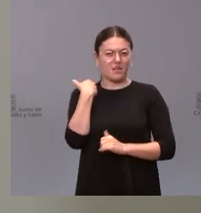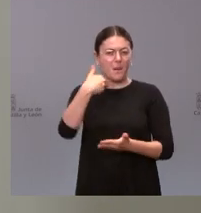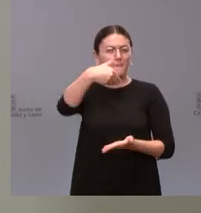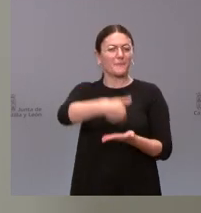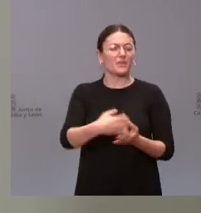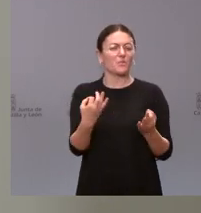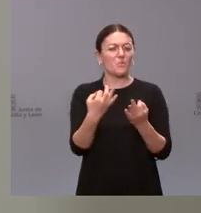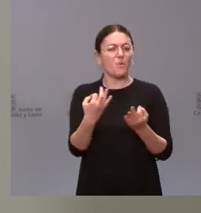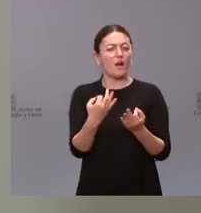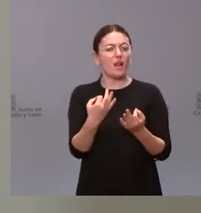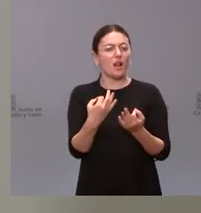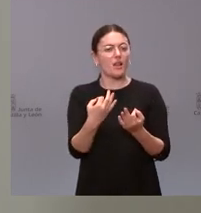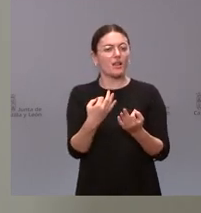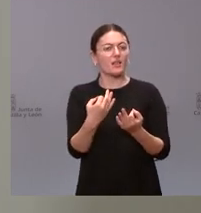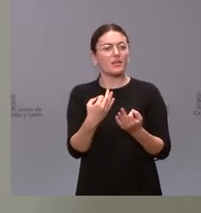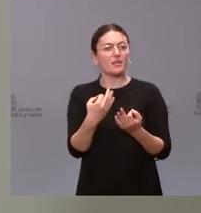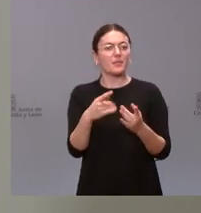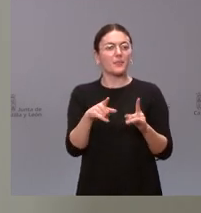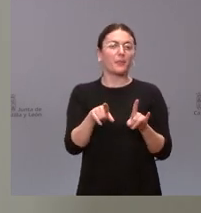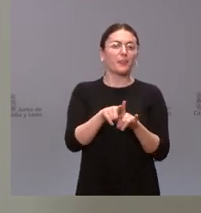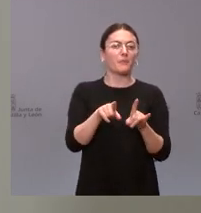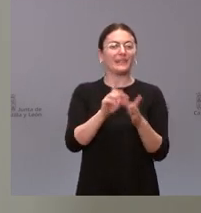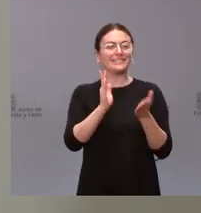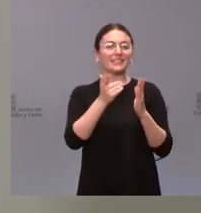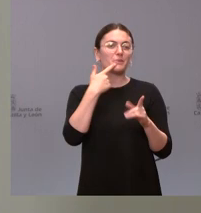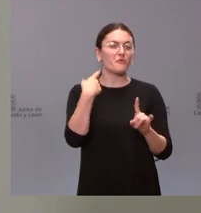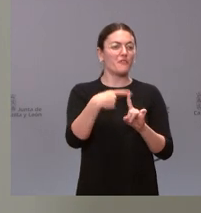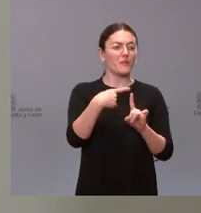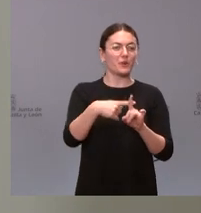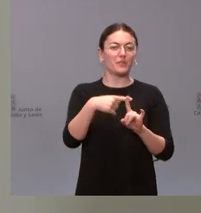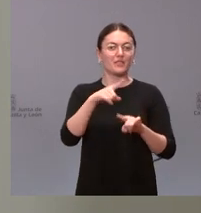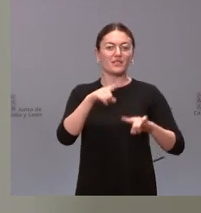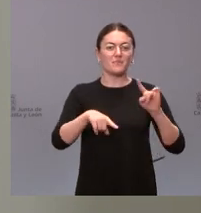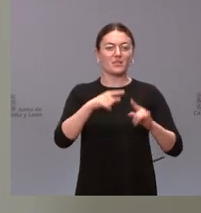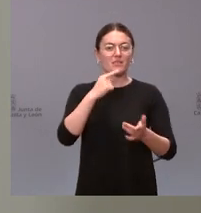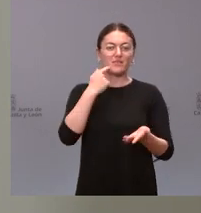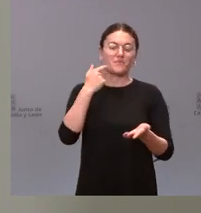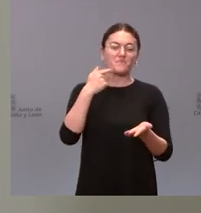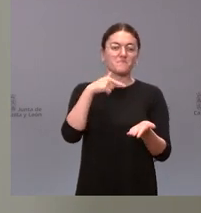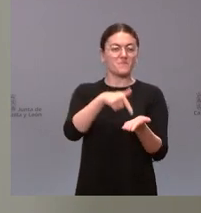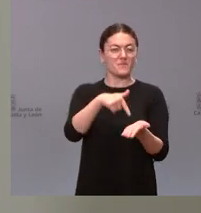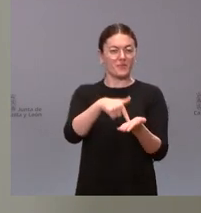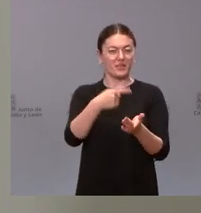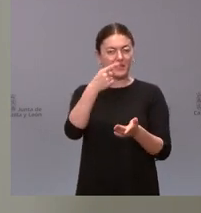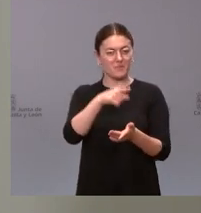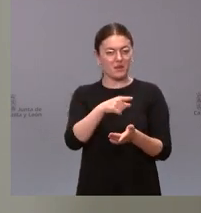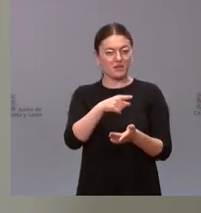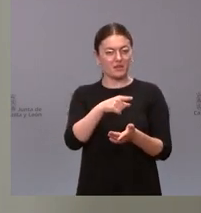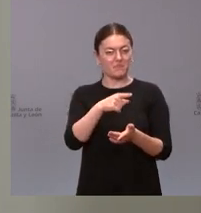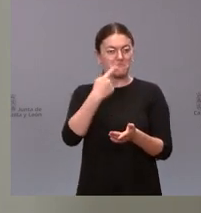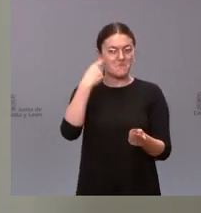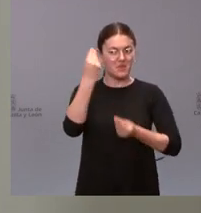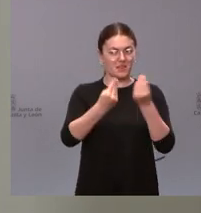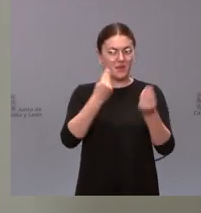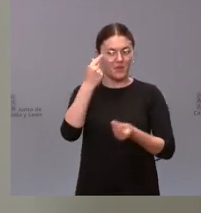favorable desde el punto de vista de los costes laborales y de cuotas de suerte social se pedía la información desde el punto de vista tributario pero